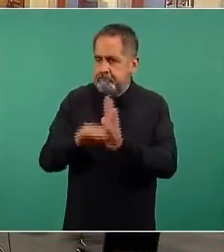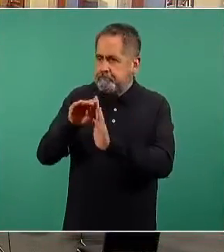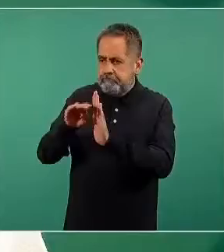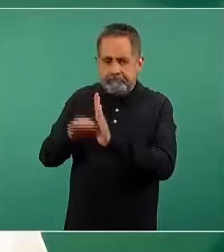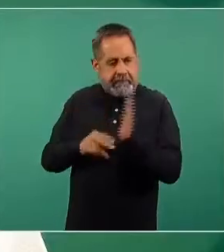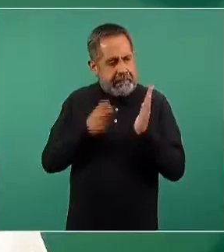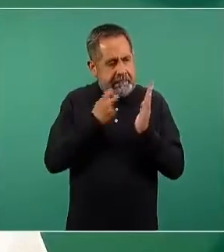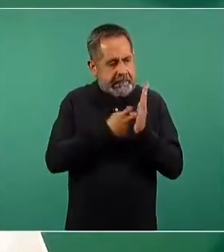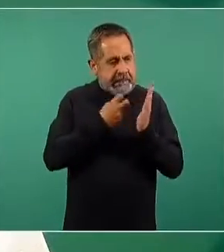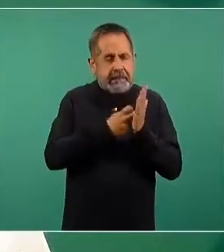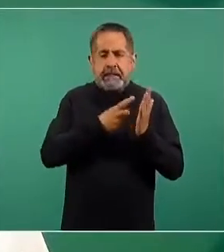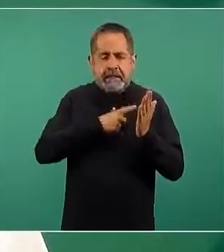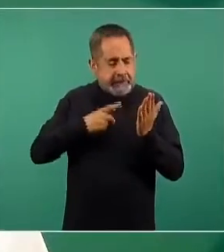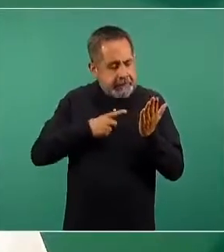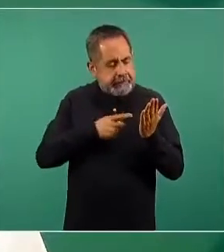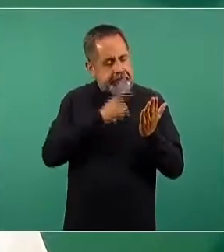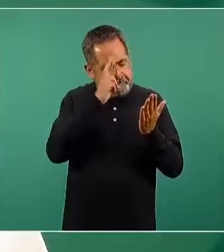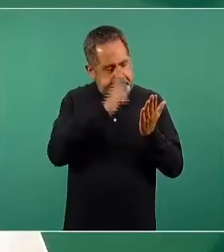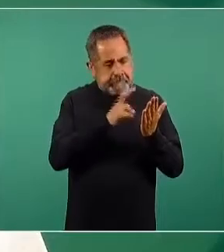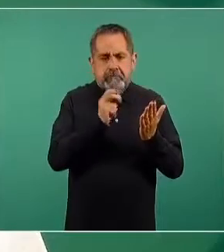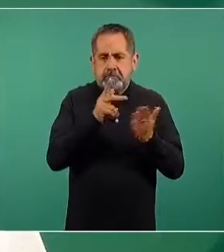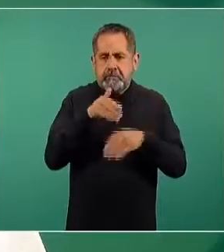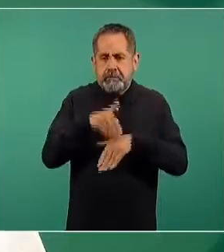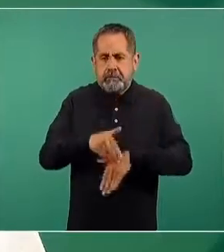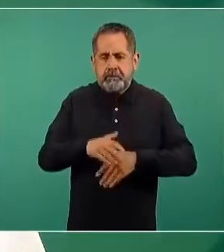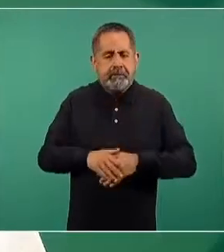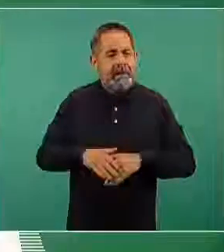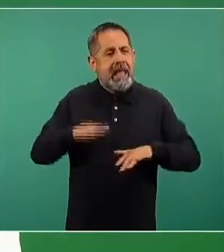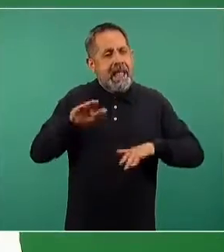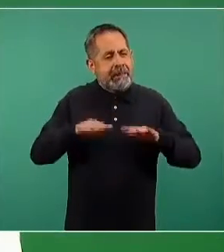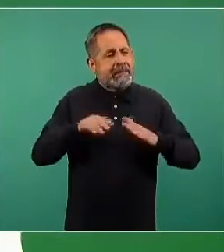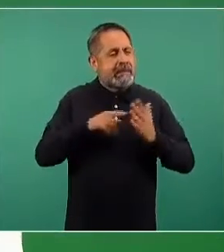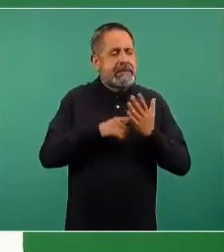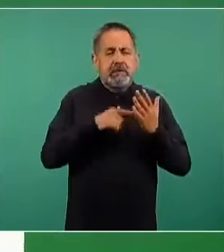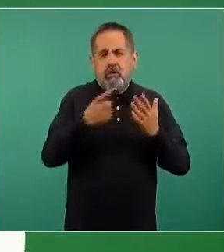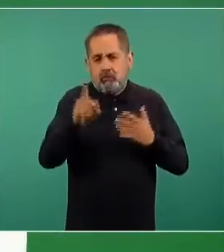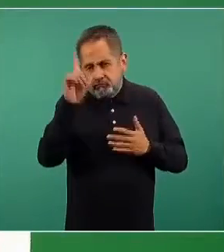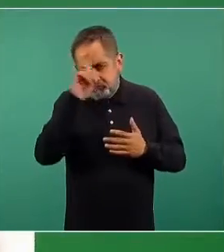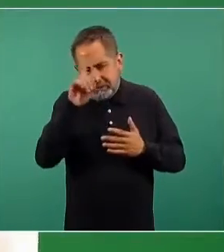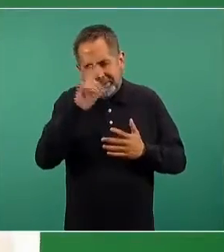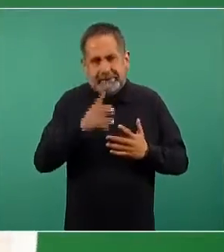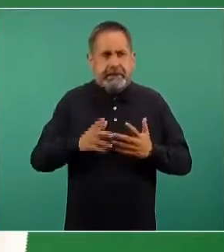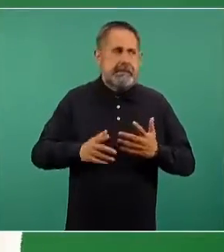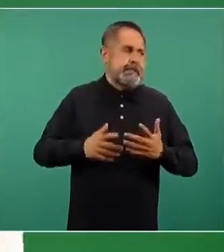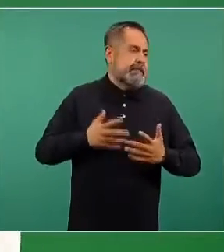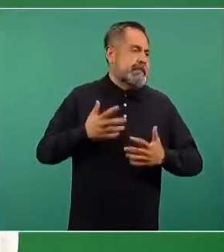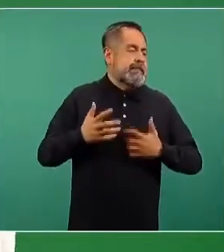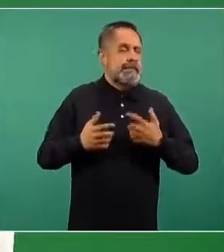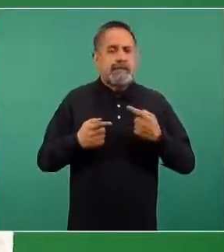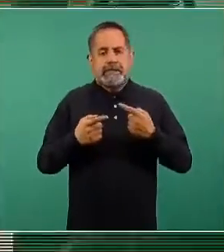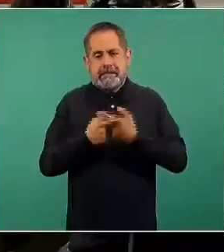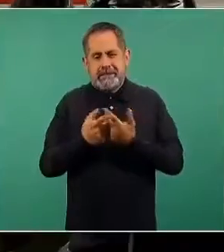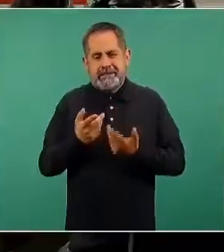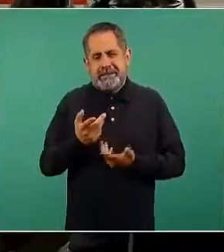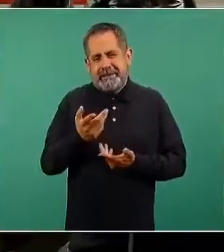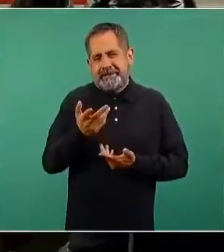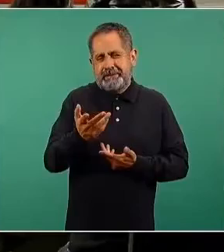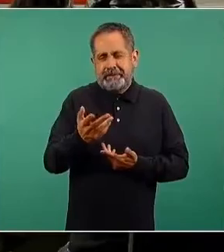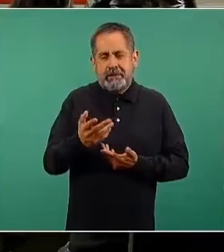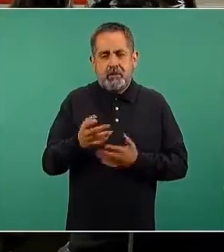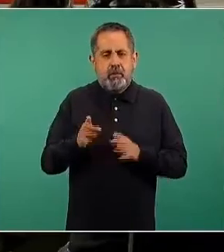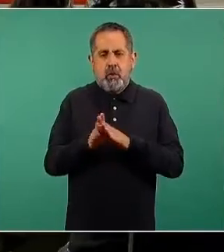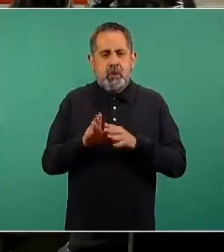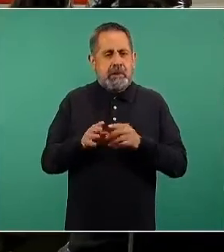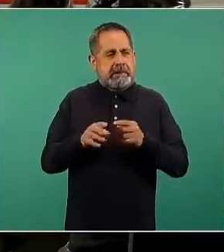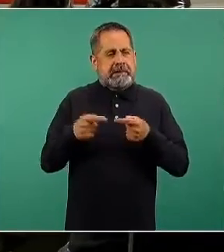cautela, con todo el rigor, aun cuando a veces ciertas recomendaciones pudieran entrar, como decimos, en